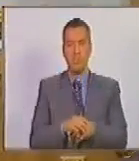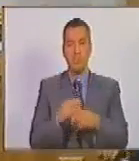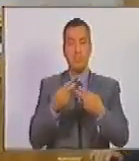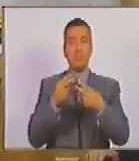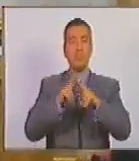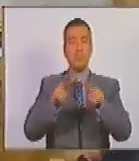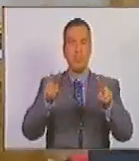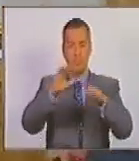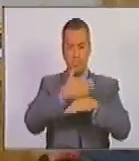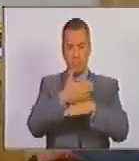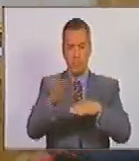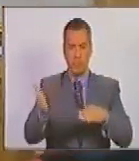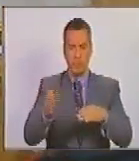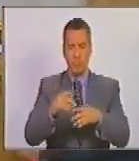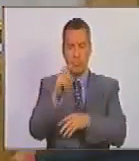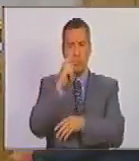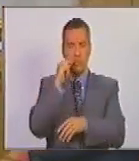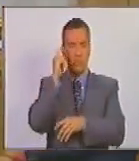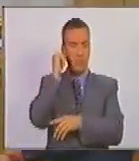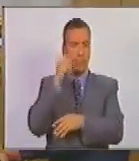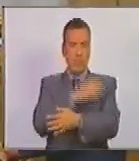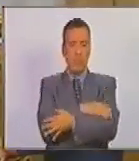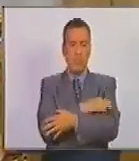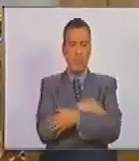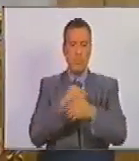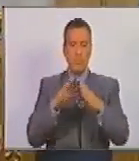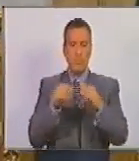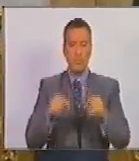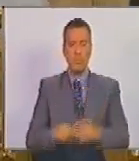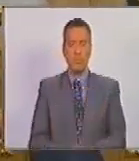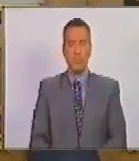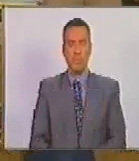paz, queridas diputadas y queridos diputados, un abrazo para todas y todos.